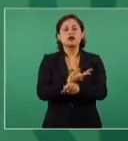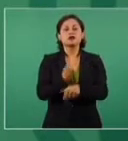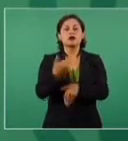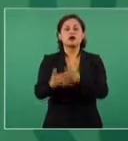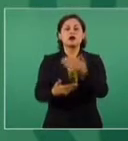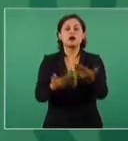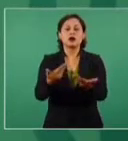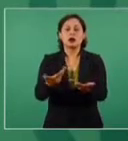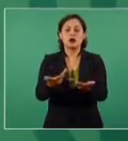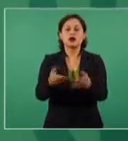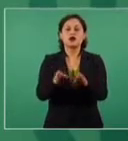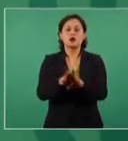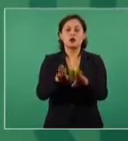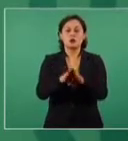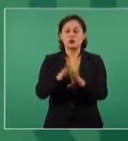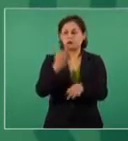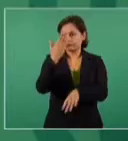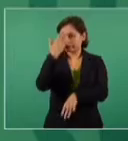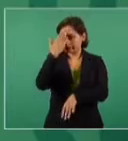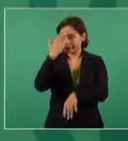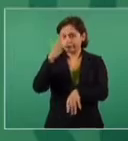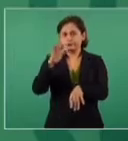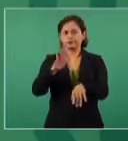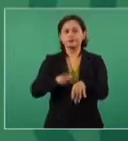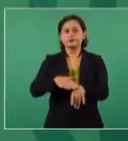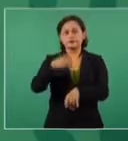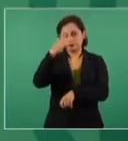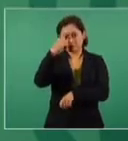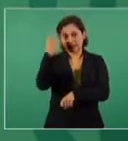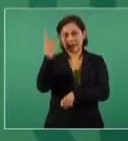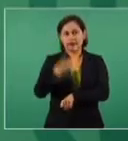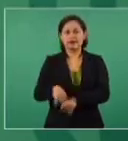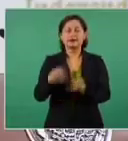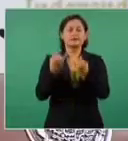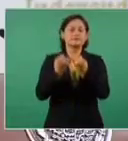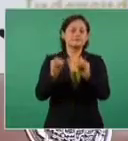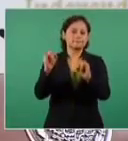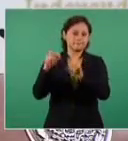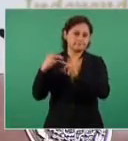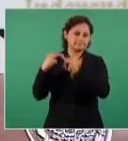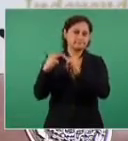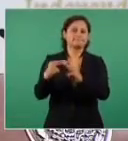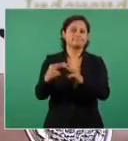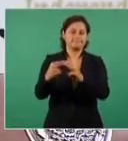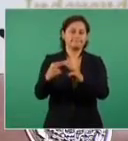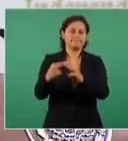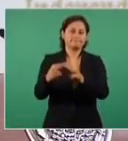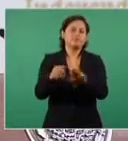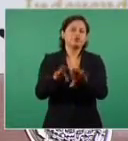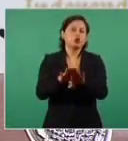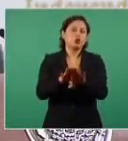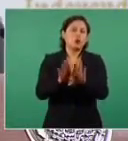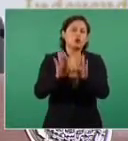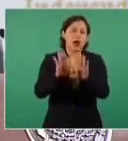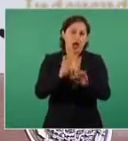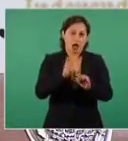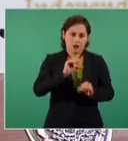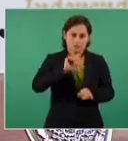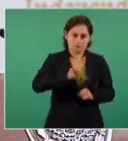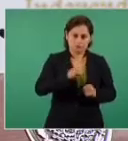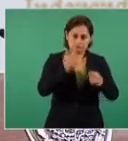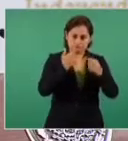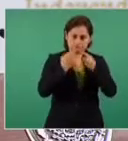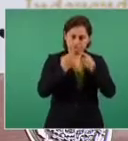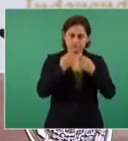ceremonia del grito. Desde luego vamos a